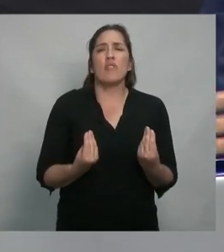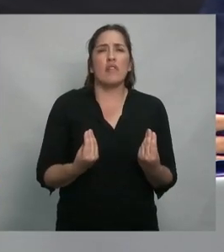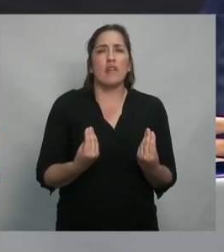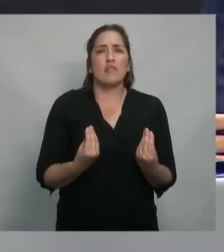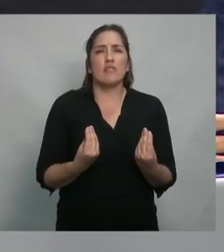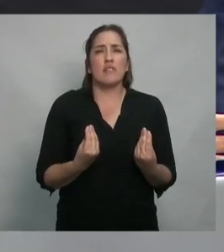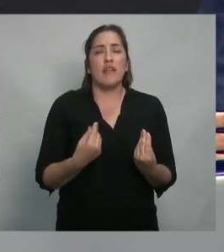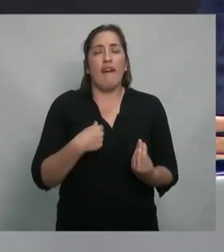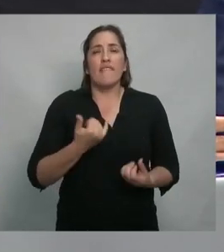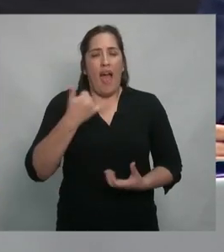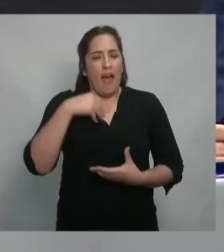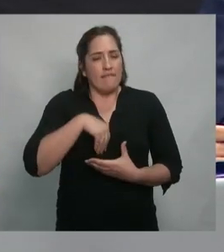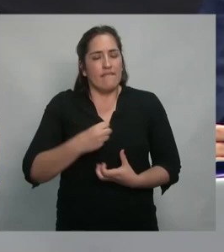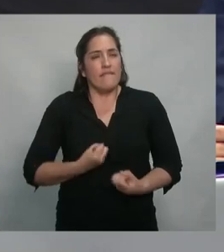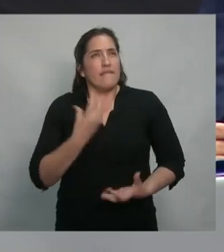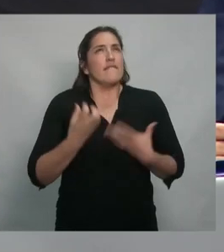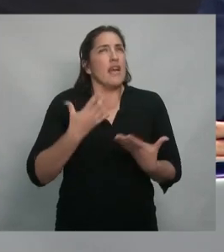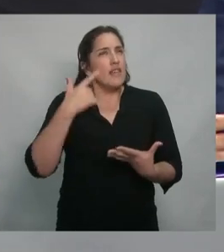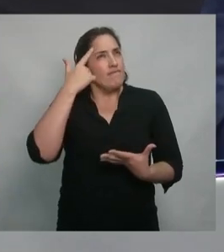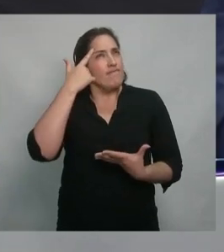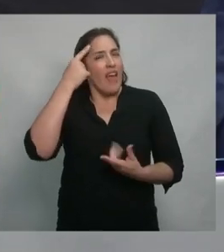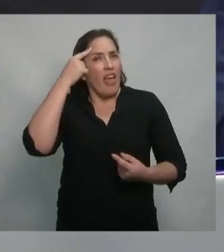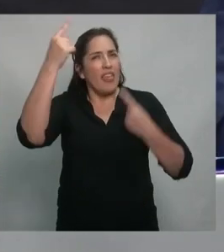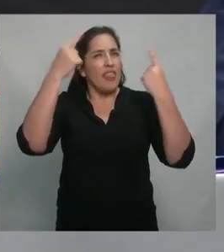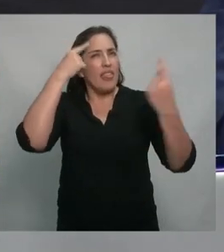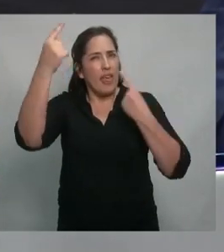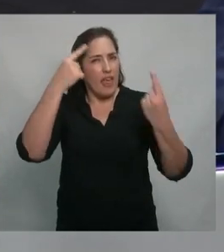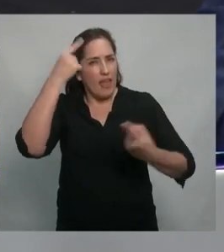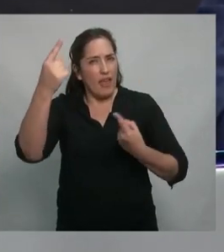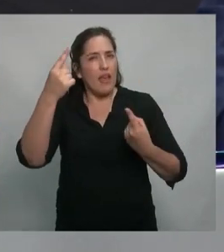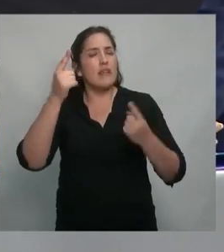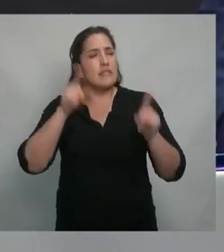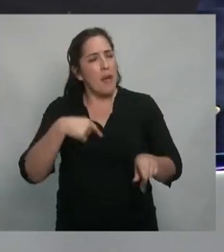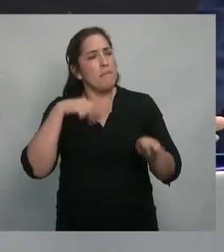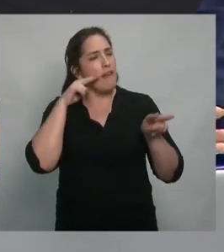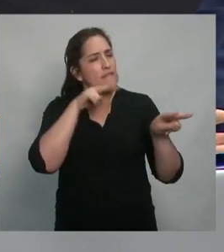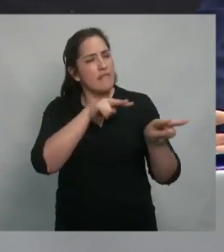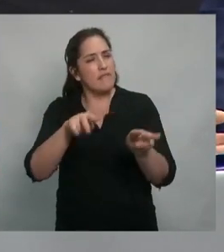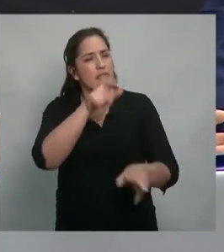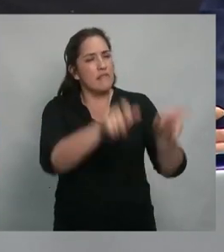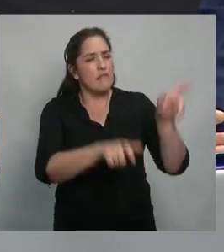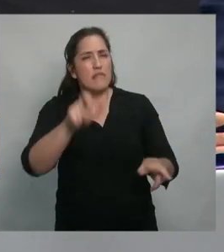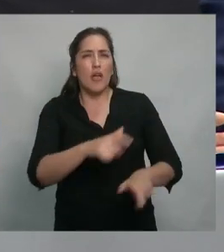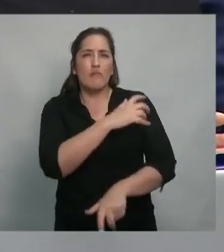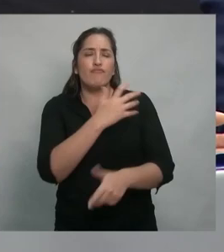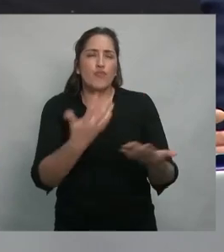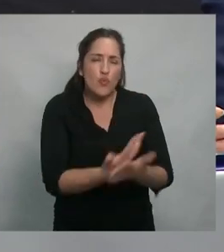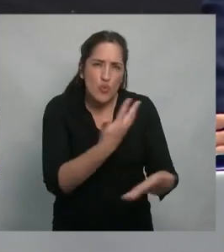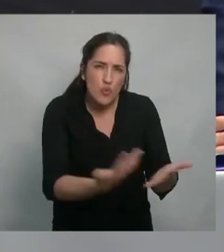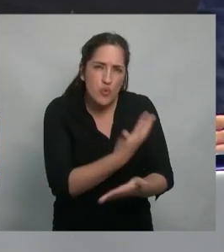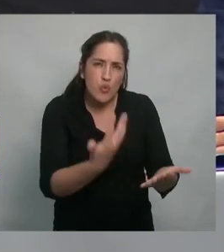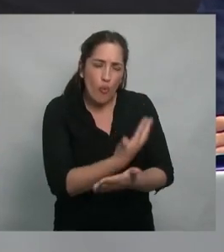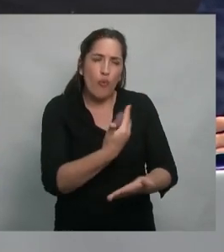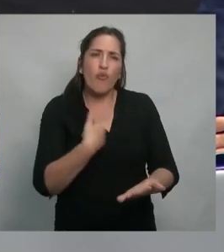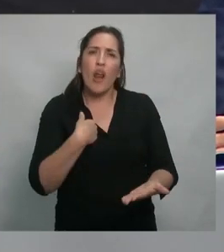junto a la pasión por las ideas la compasión también por los que sufren y tenemos que